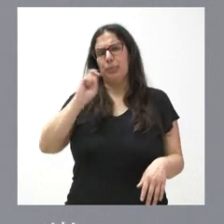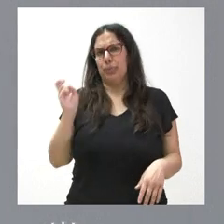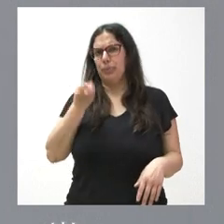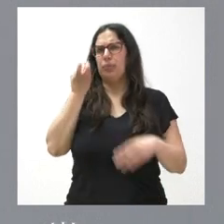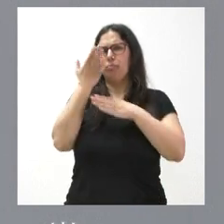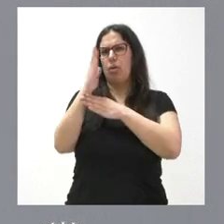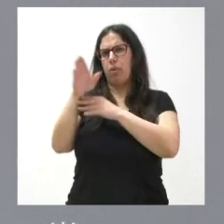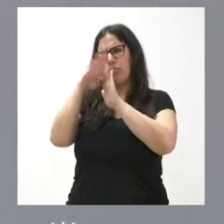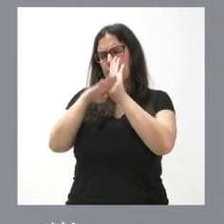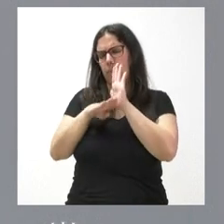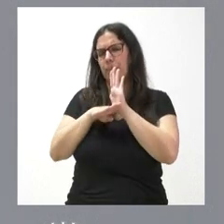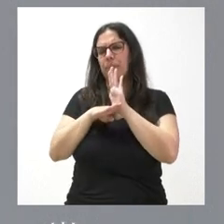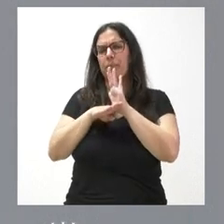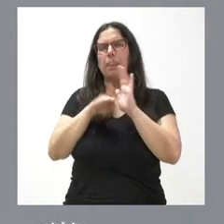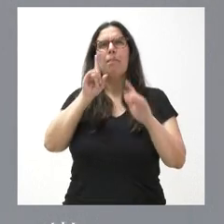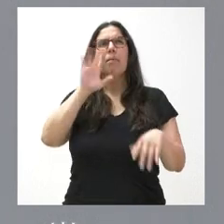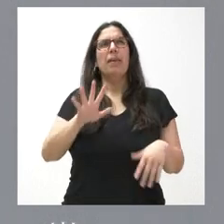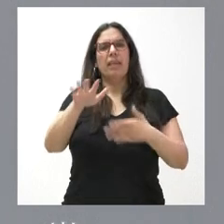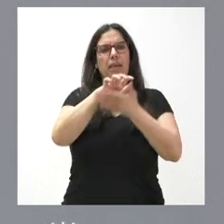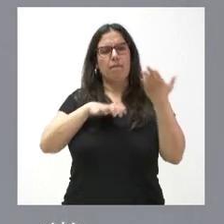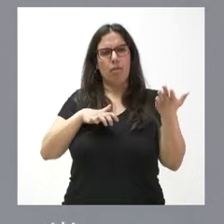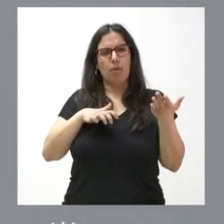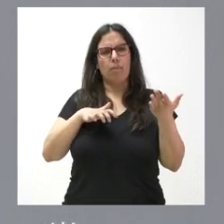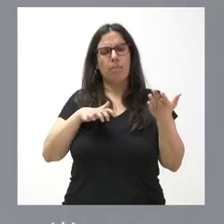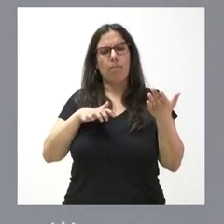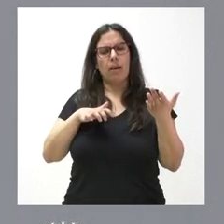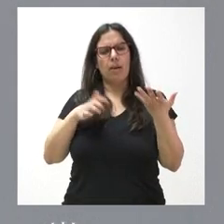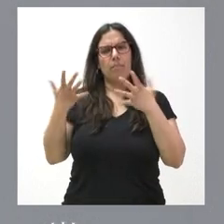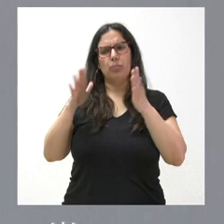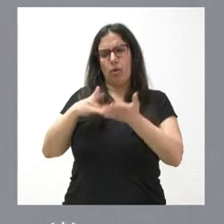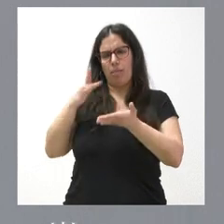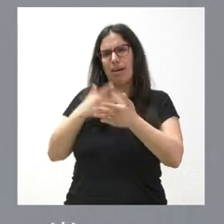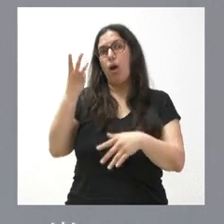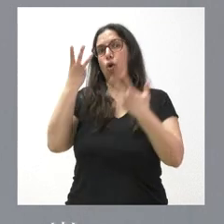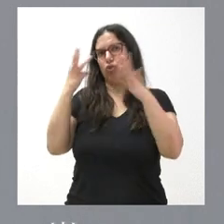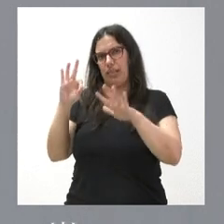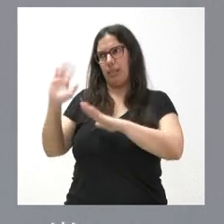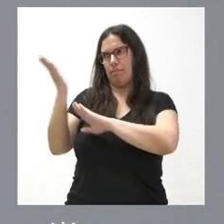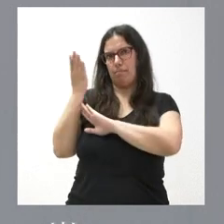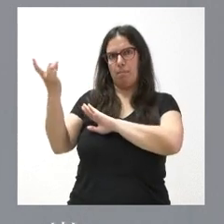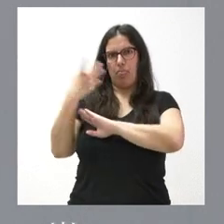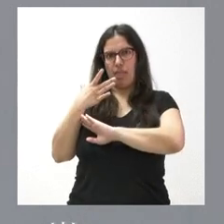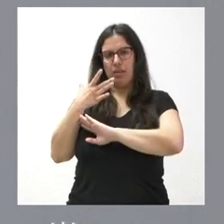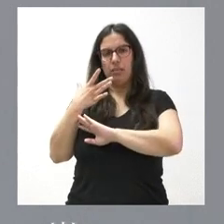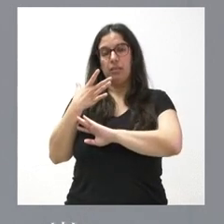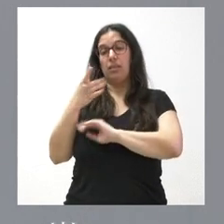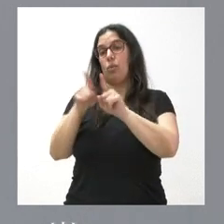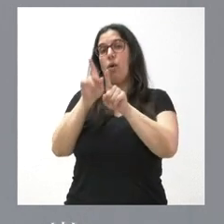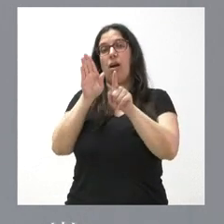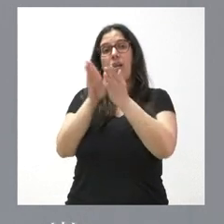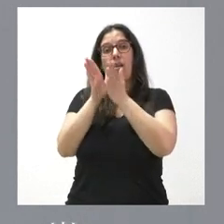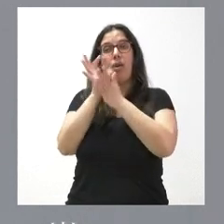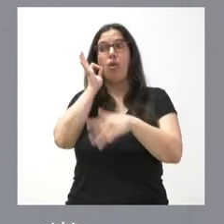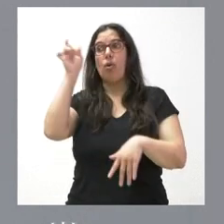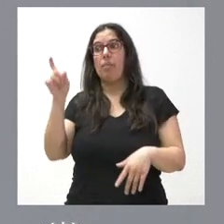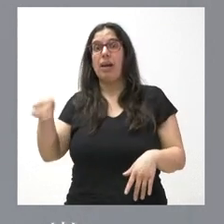el informe que se nos ha planteado es algo así como 80 páginas. Y, como ha dicho su compañera, nos han